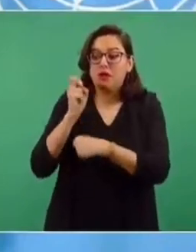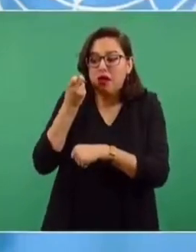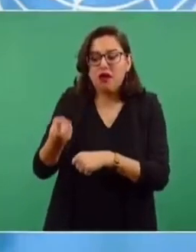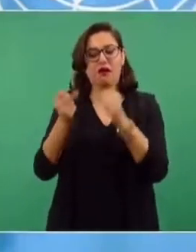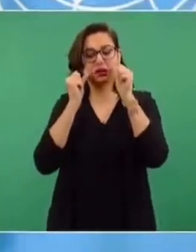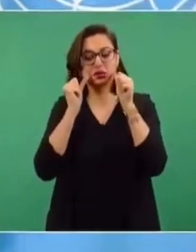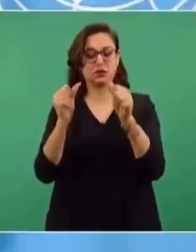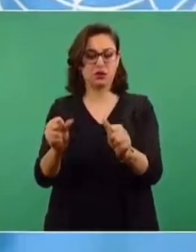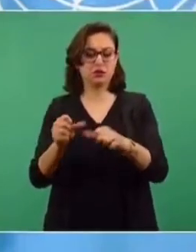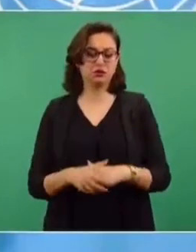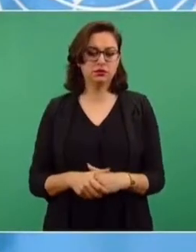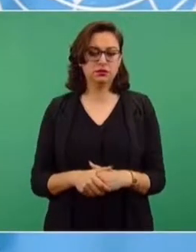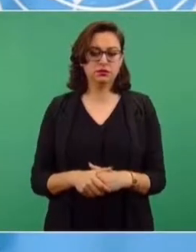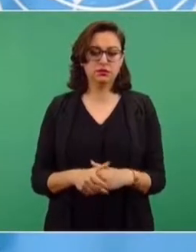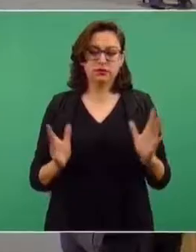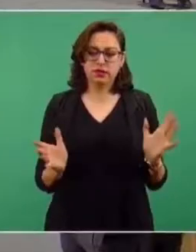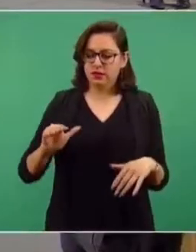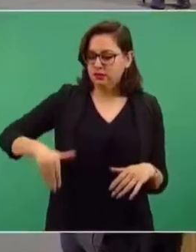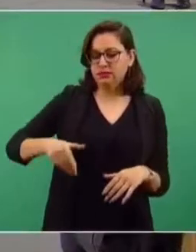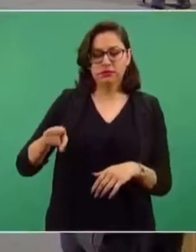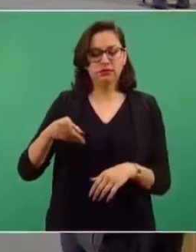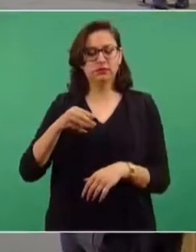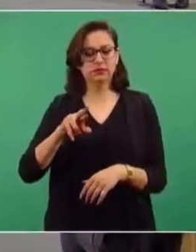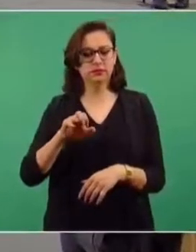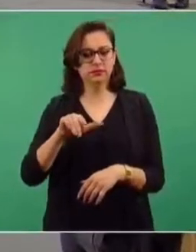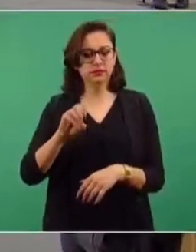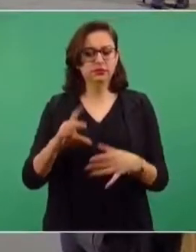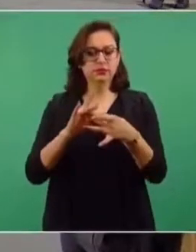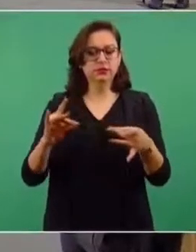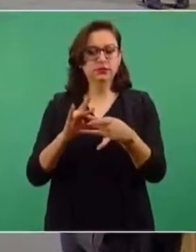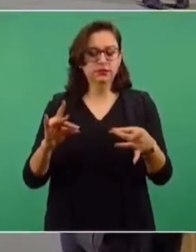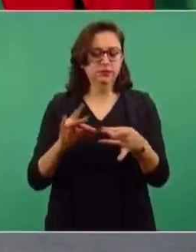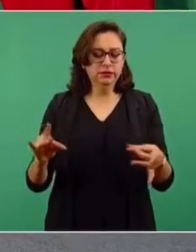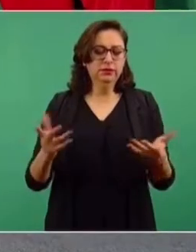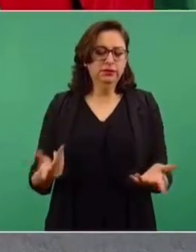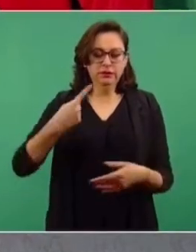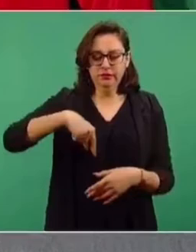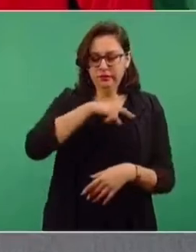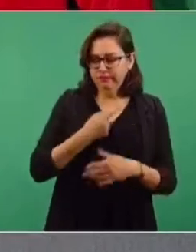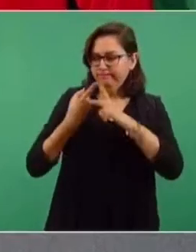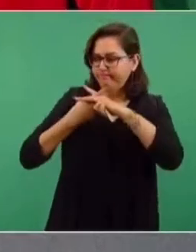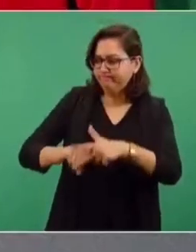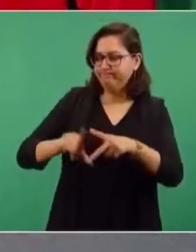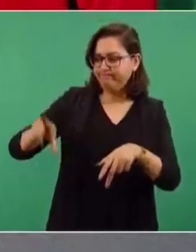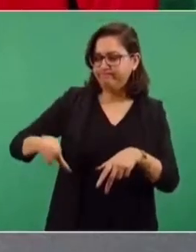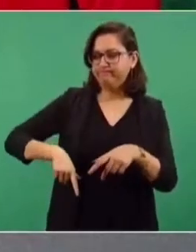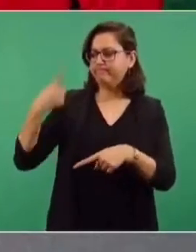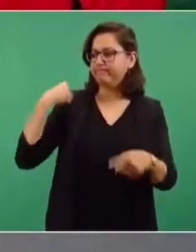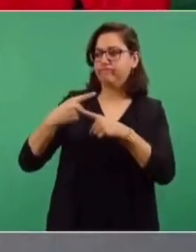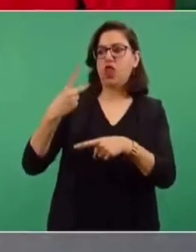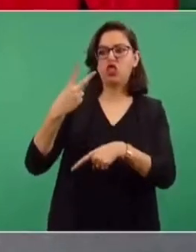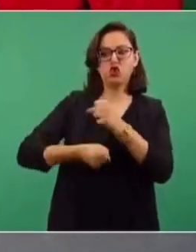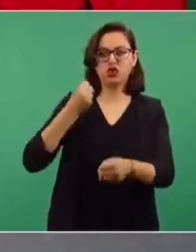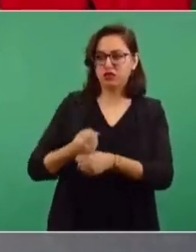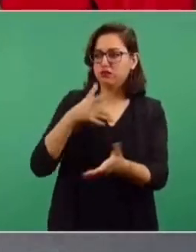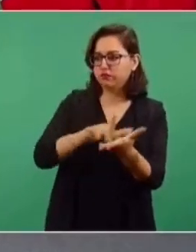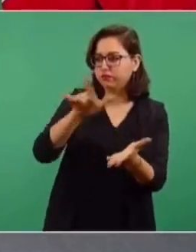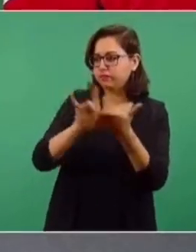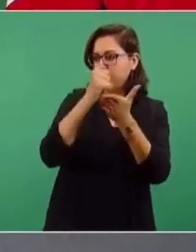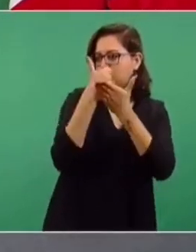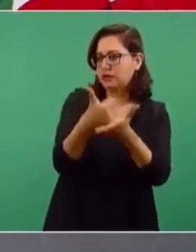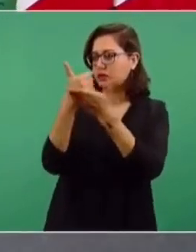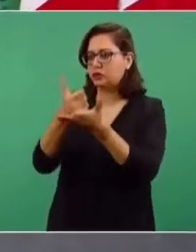Nosotros, como lo mencionó Marcelo Ebrard, secretario de Relaciones Exteriores, desde hace dos años estamos ayudando, incluso financiando